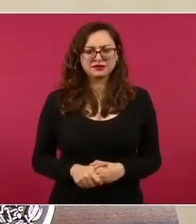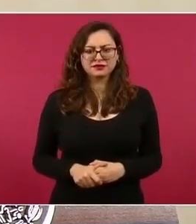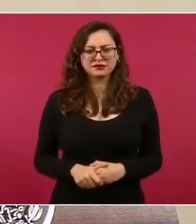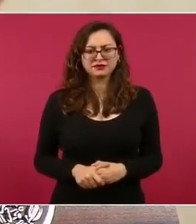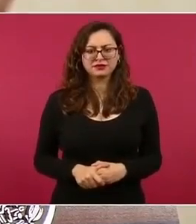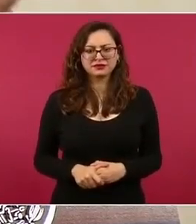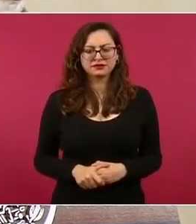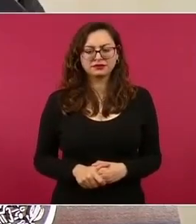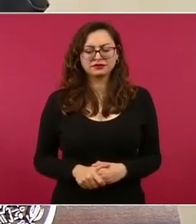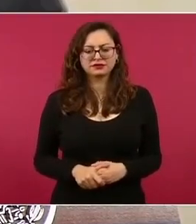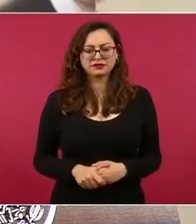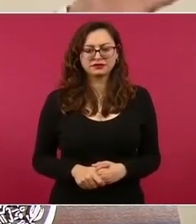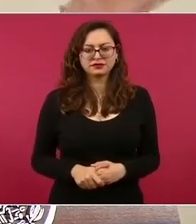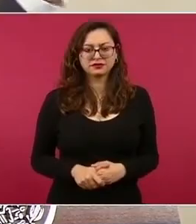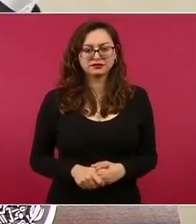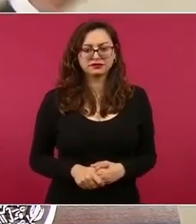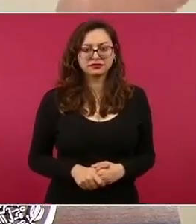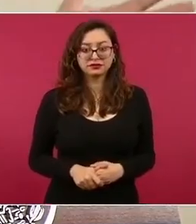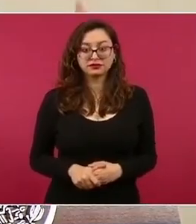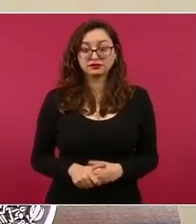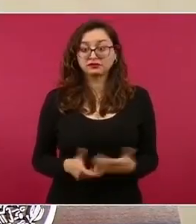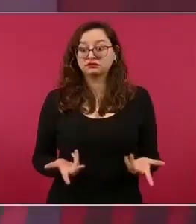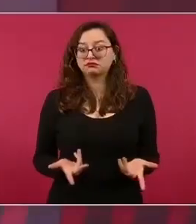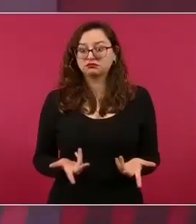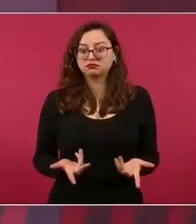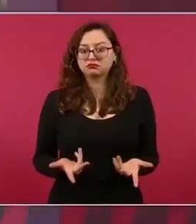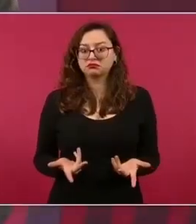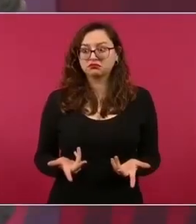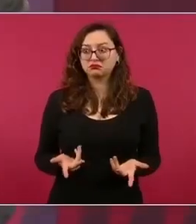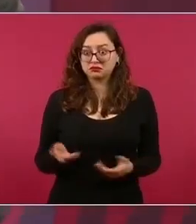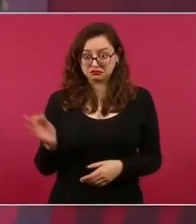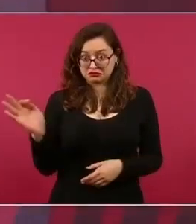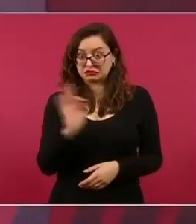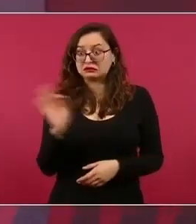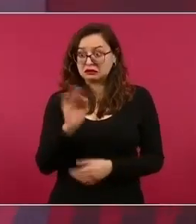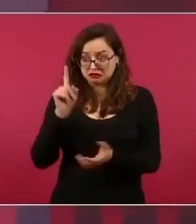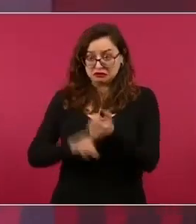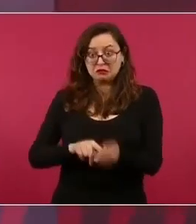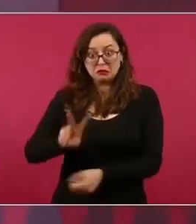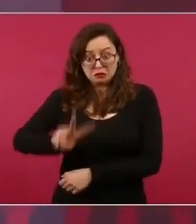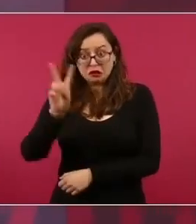¿Qué tal que sí sean actos provocados